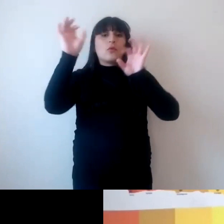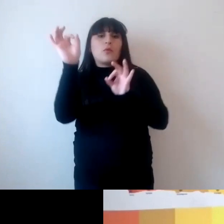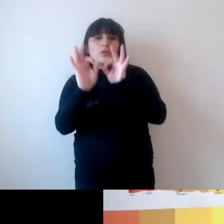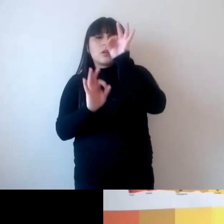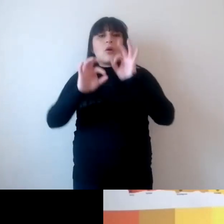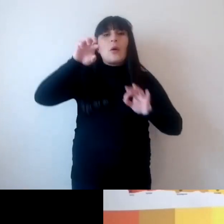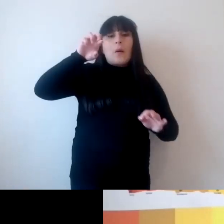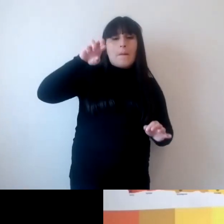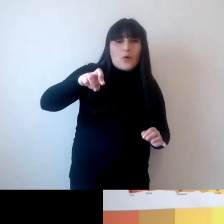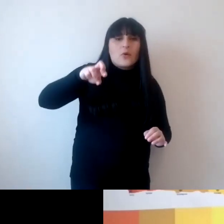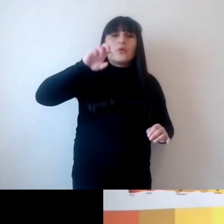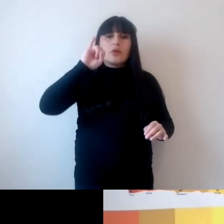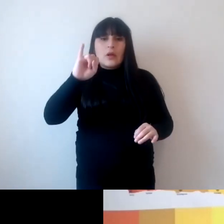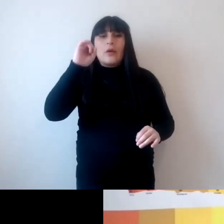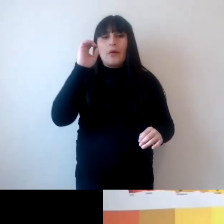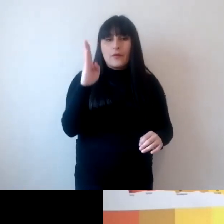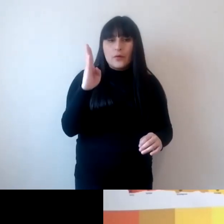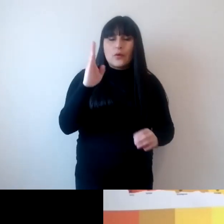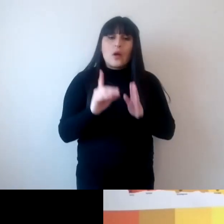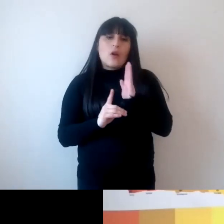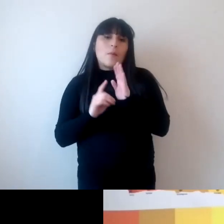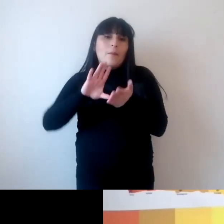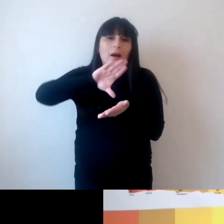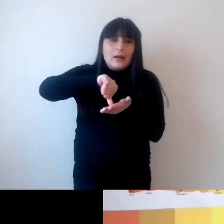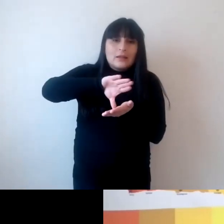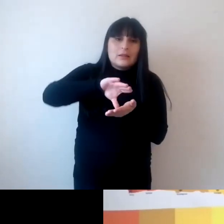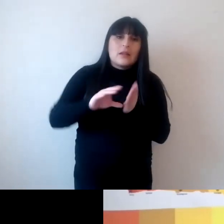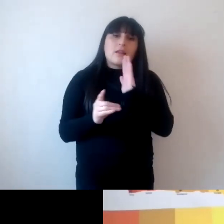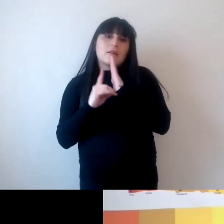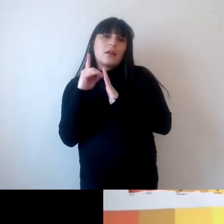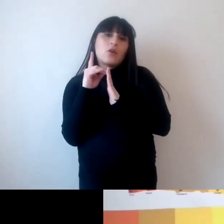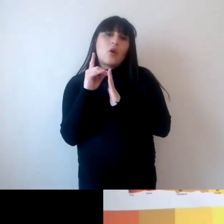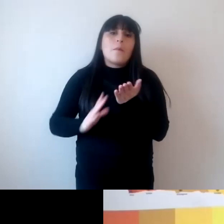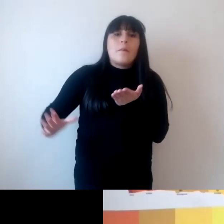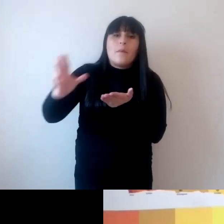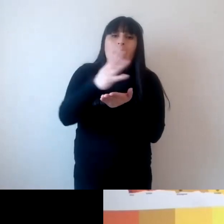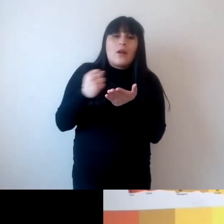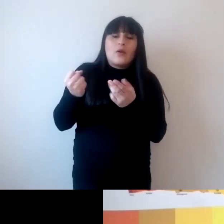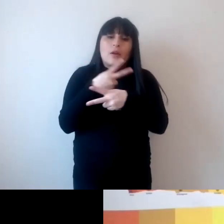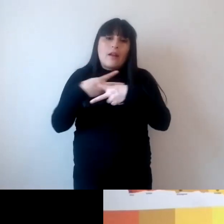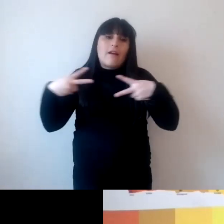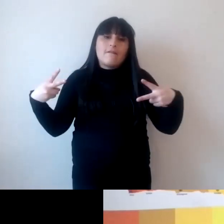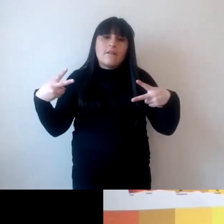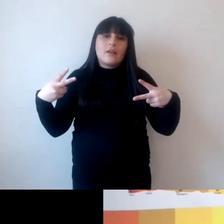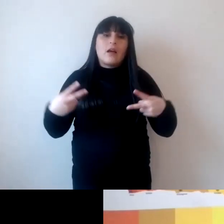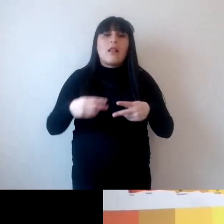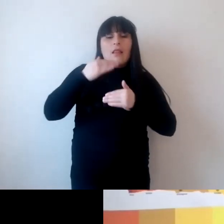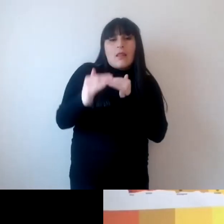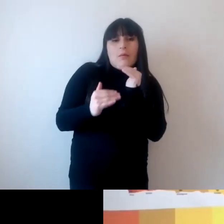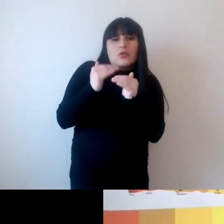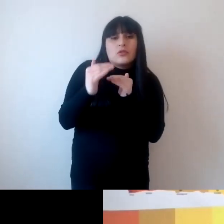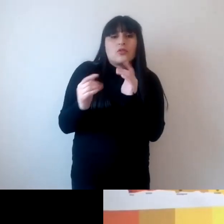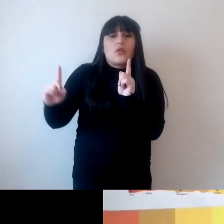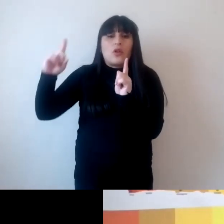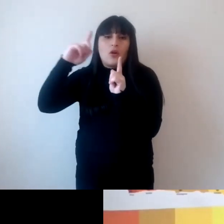es decir el 3-4% en los países desarrollados para alcanzar al final del proceso de los objetivos